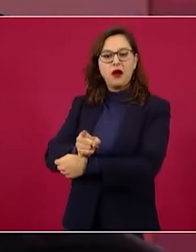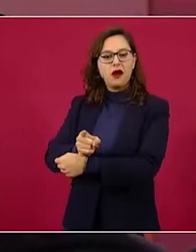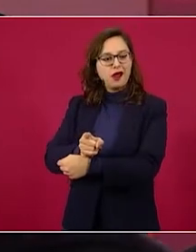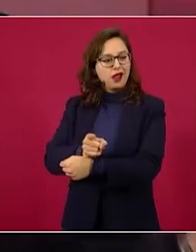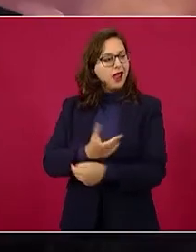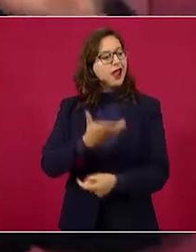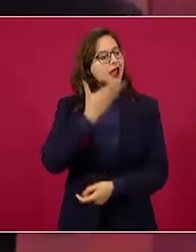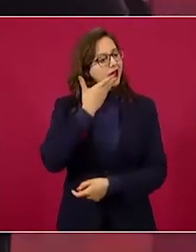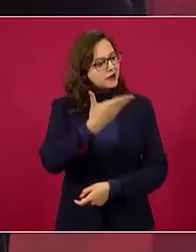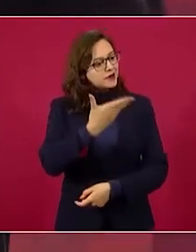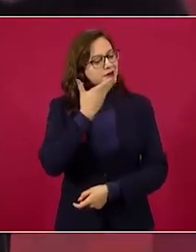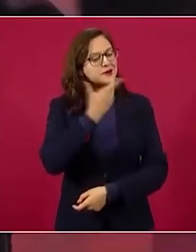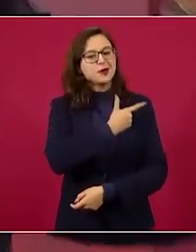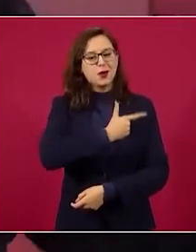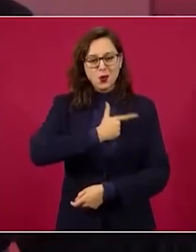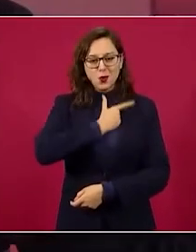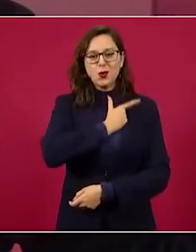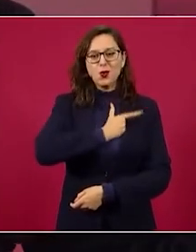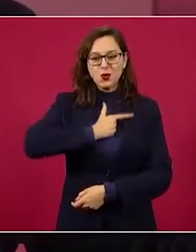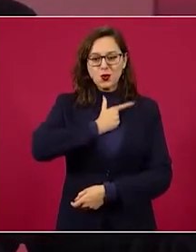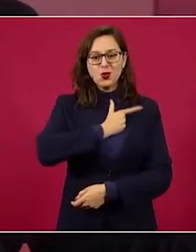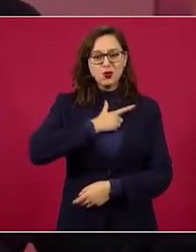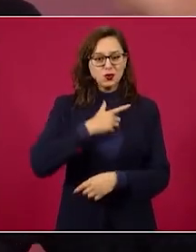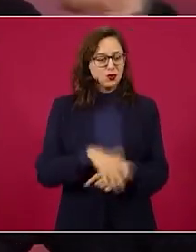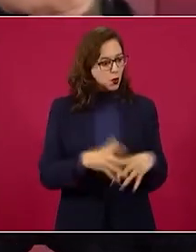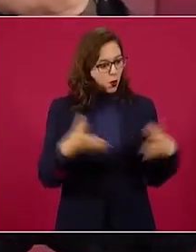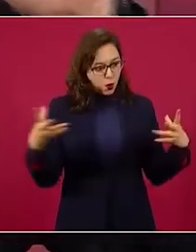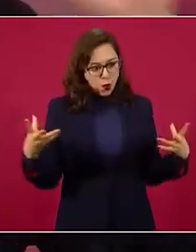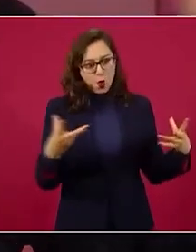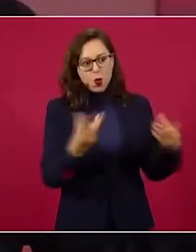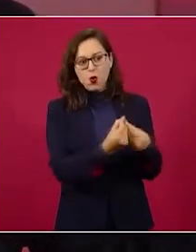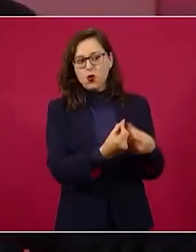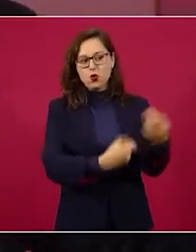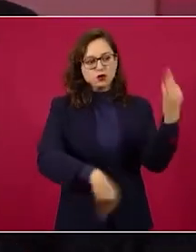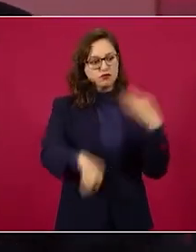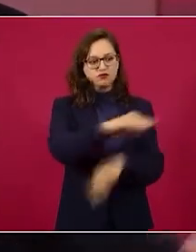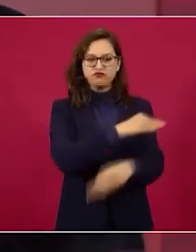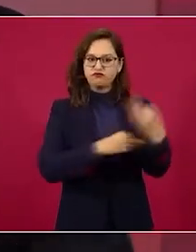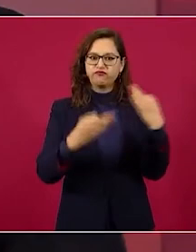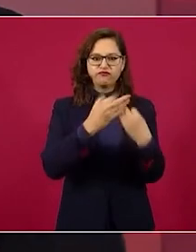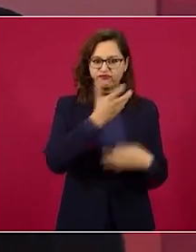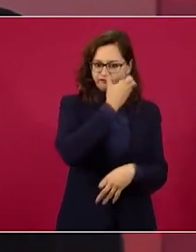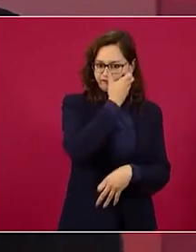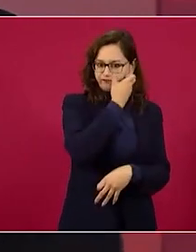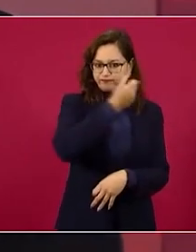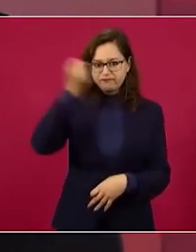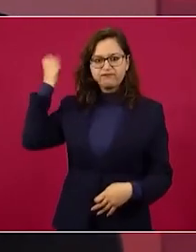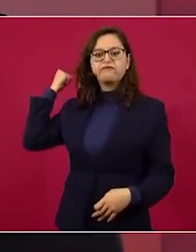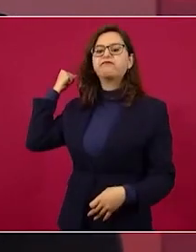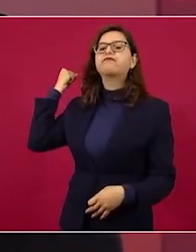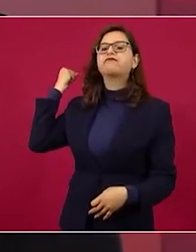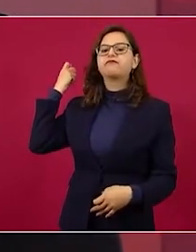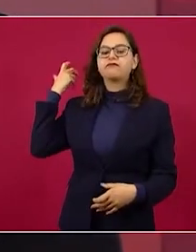en un acto colectivo de miles